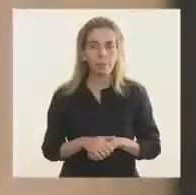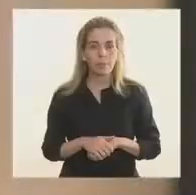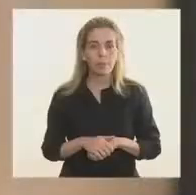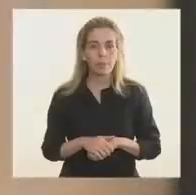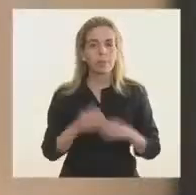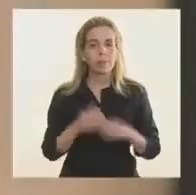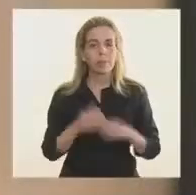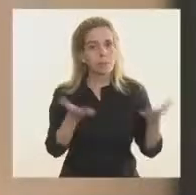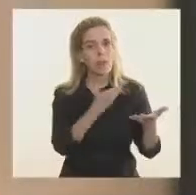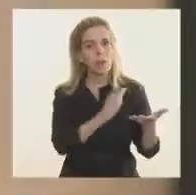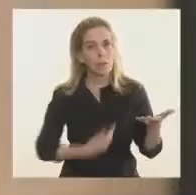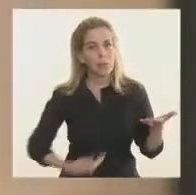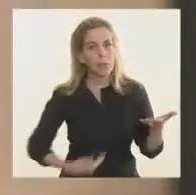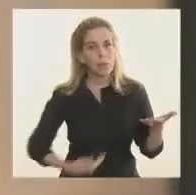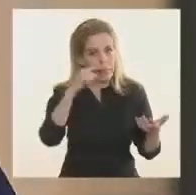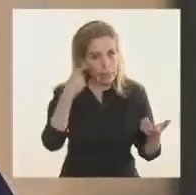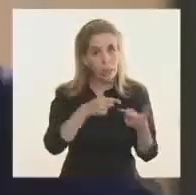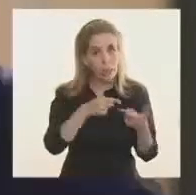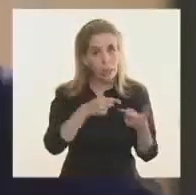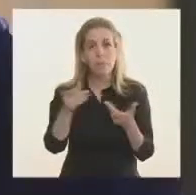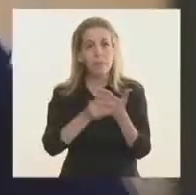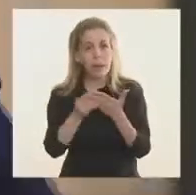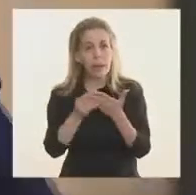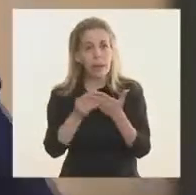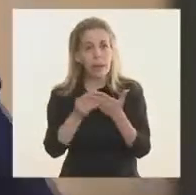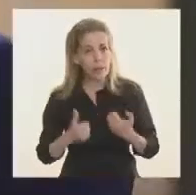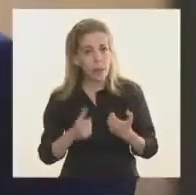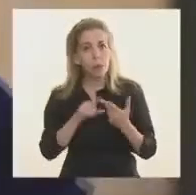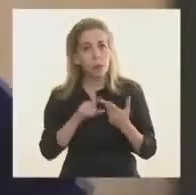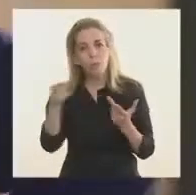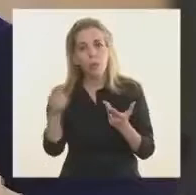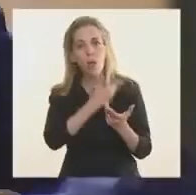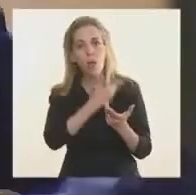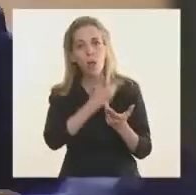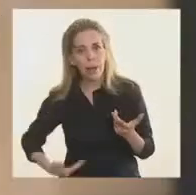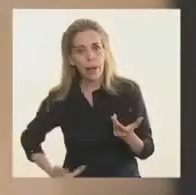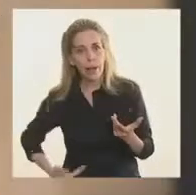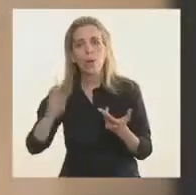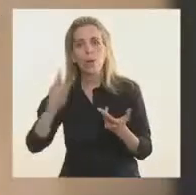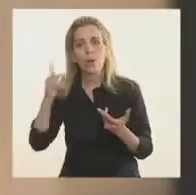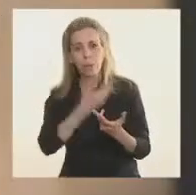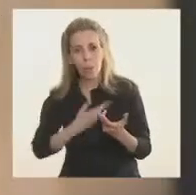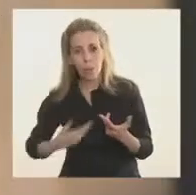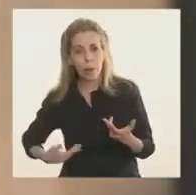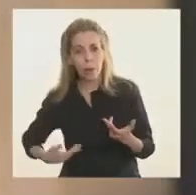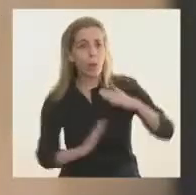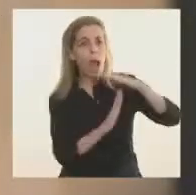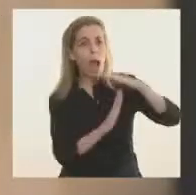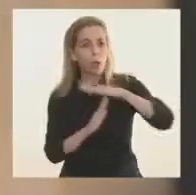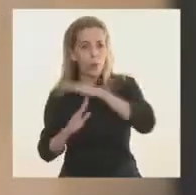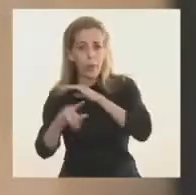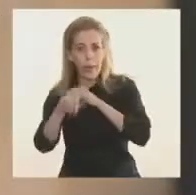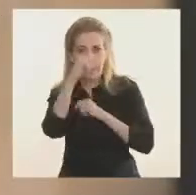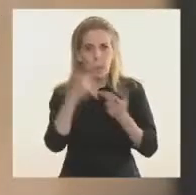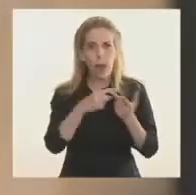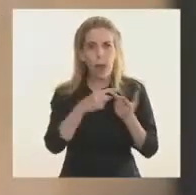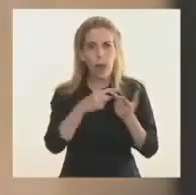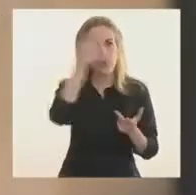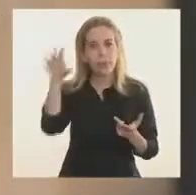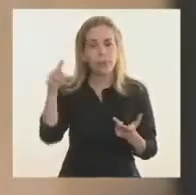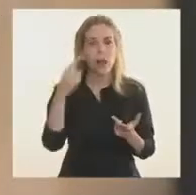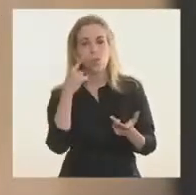Señor Presidente, Alberto Fernández, señor Ministro de Salud, señor Gobernador, señora Vicegobernadora, autoridades nacionales, provinciales y